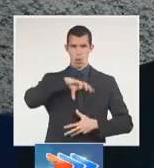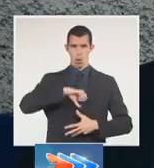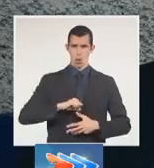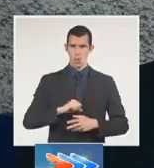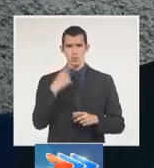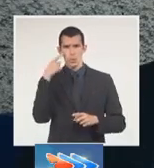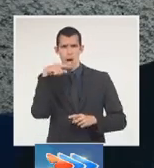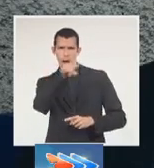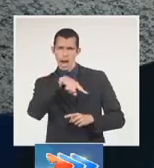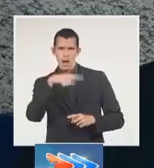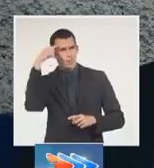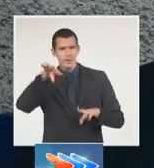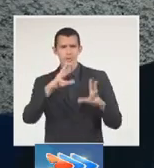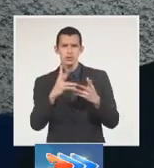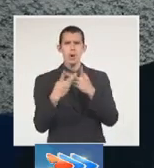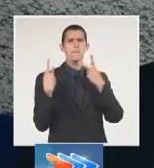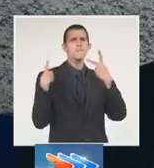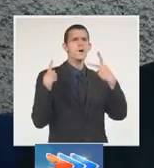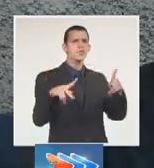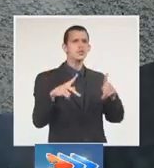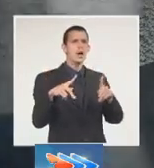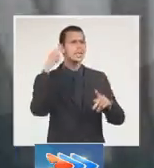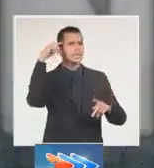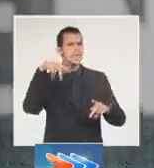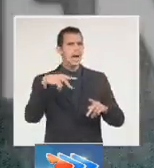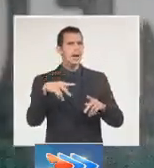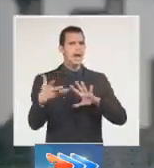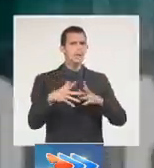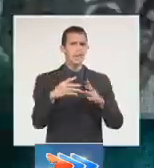eran los que estaban preparados para llegar aquí.